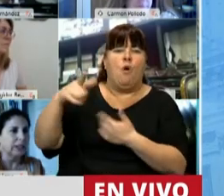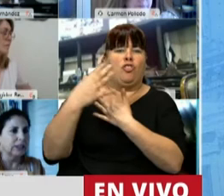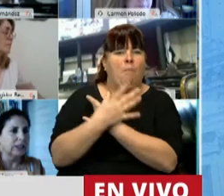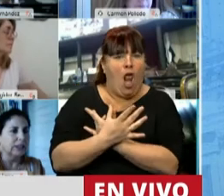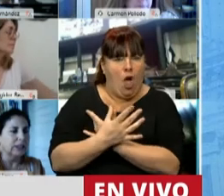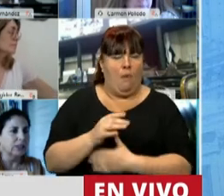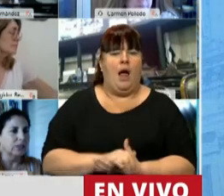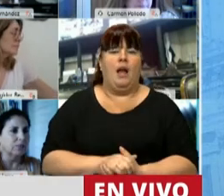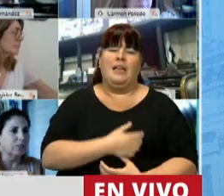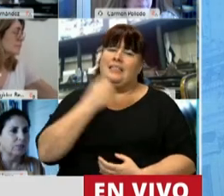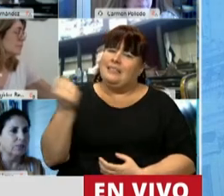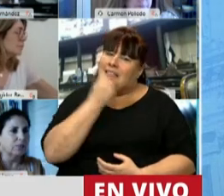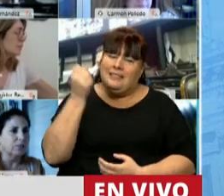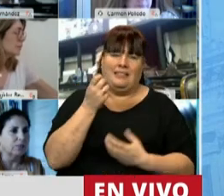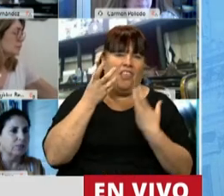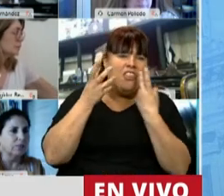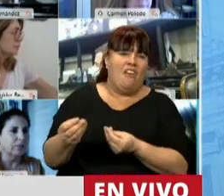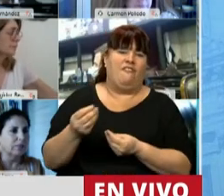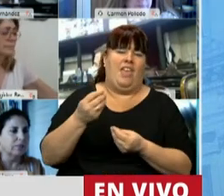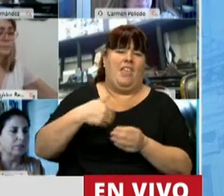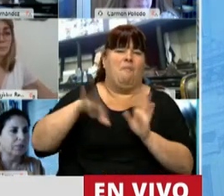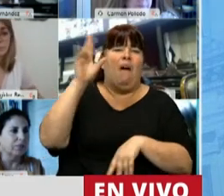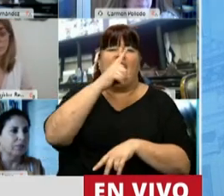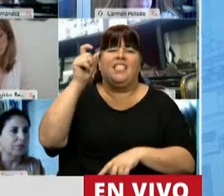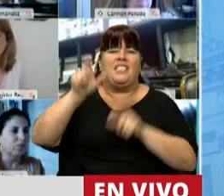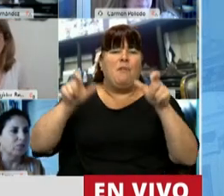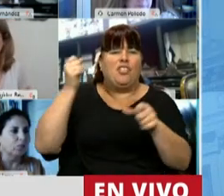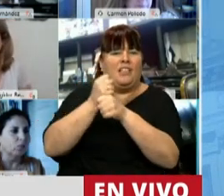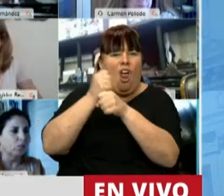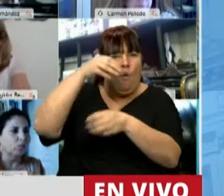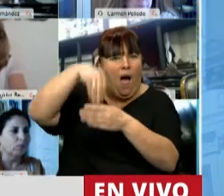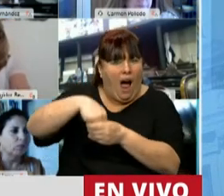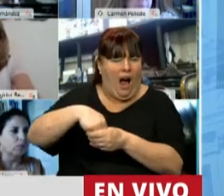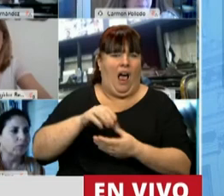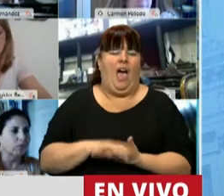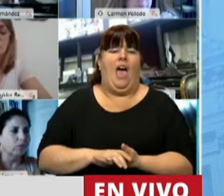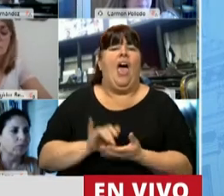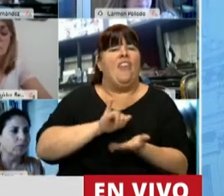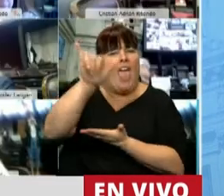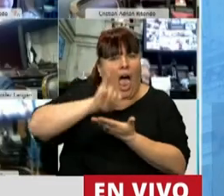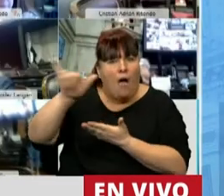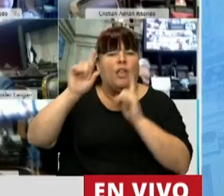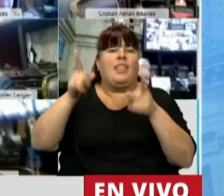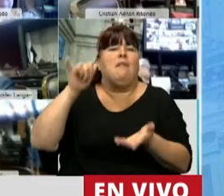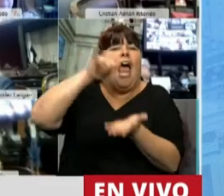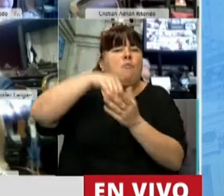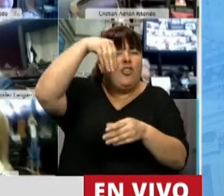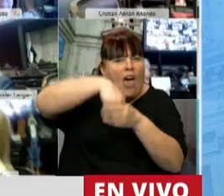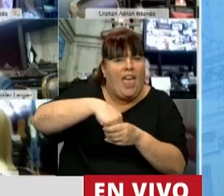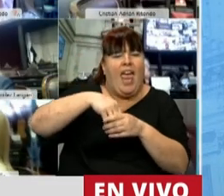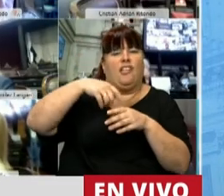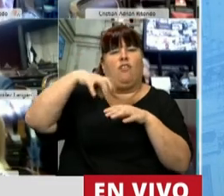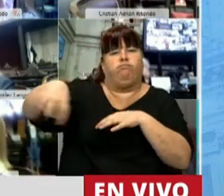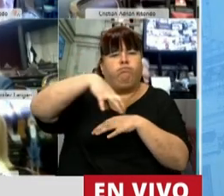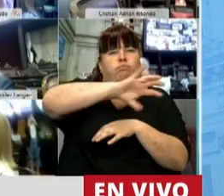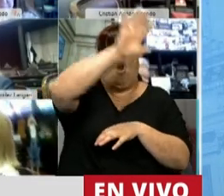Palomar. Vamos a seguir defendiendo a los cientos de trabajadores y trabajadoras, tanto de las aerolíneas como del aeropuerto, de los distintos